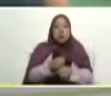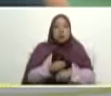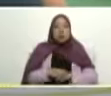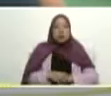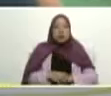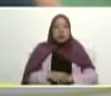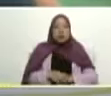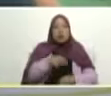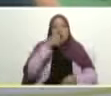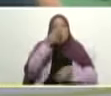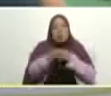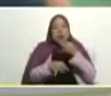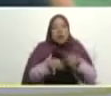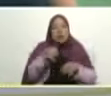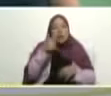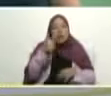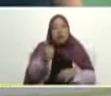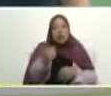explícame bien